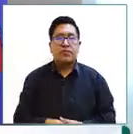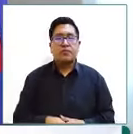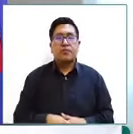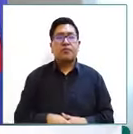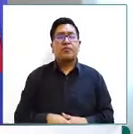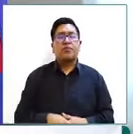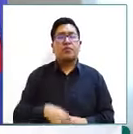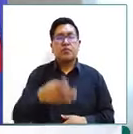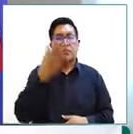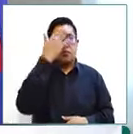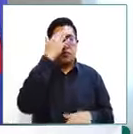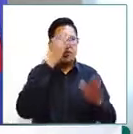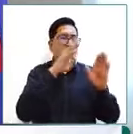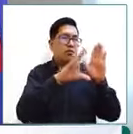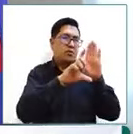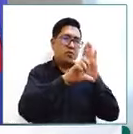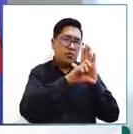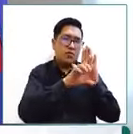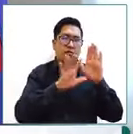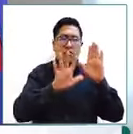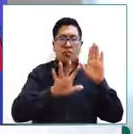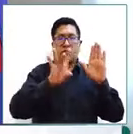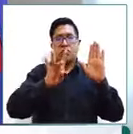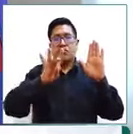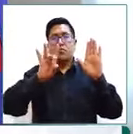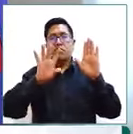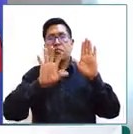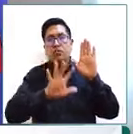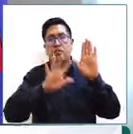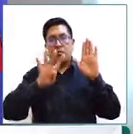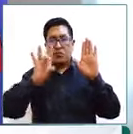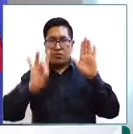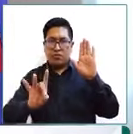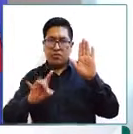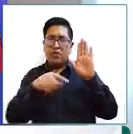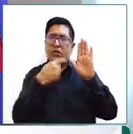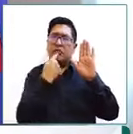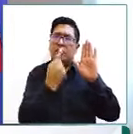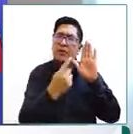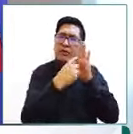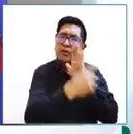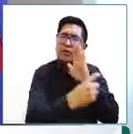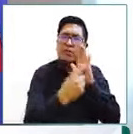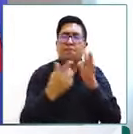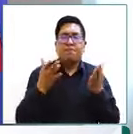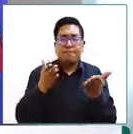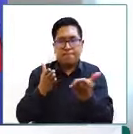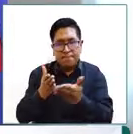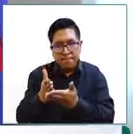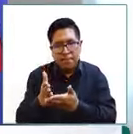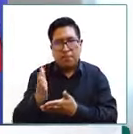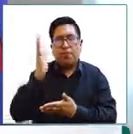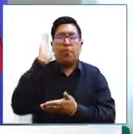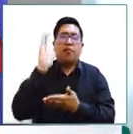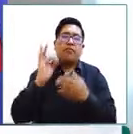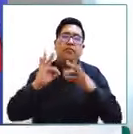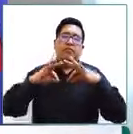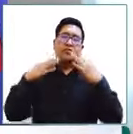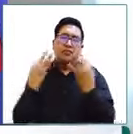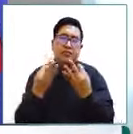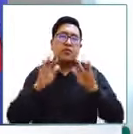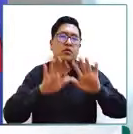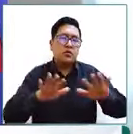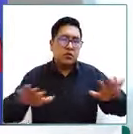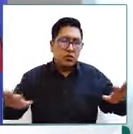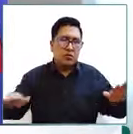propio código, ¿no? El código Niña, Niño y Adolescente también hace referencia al derecho de las niñas,